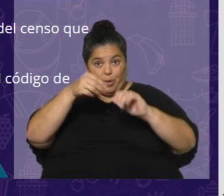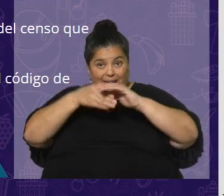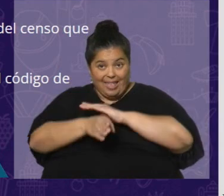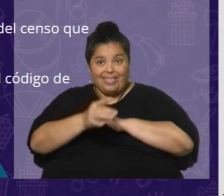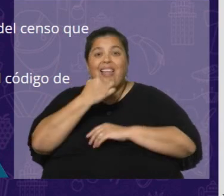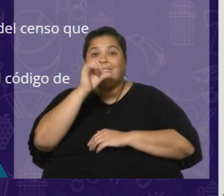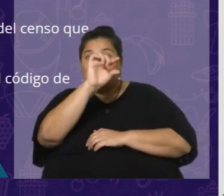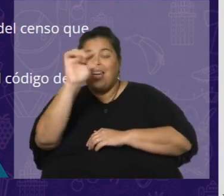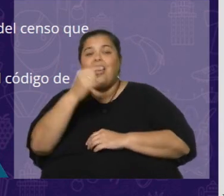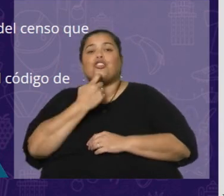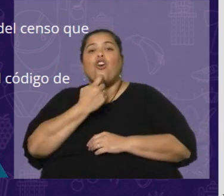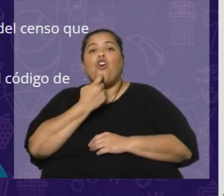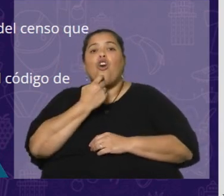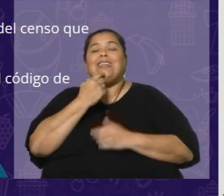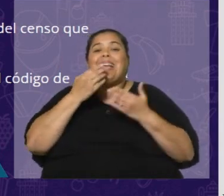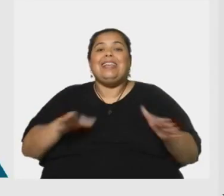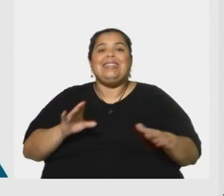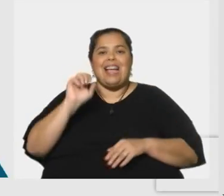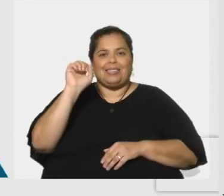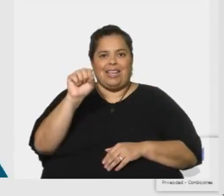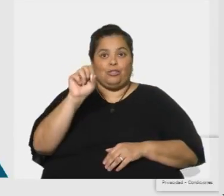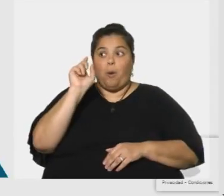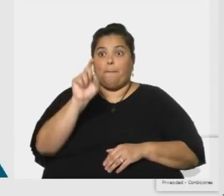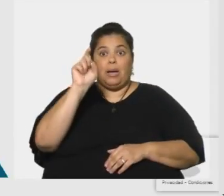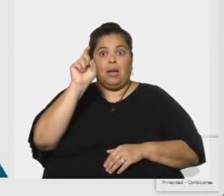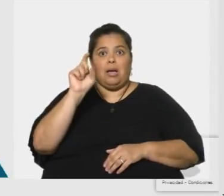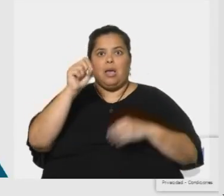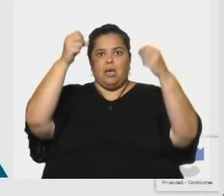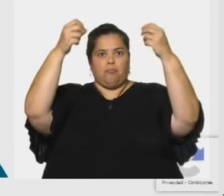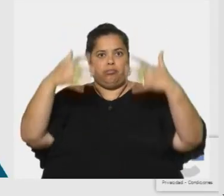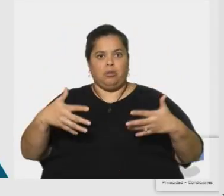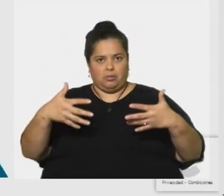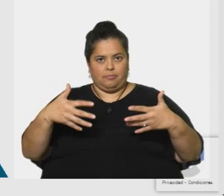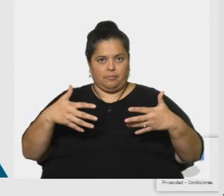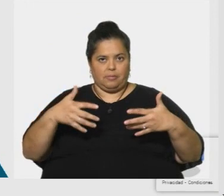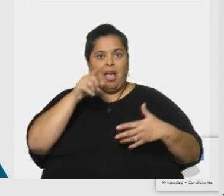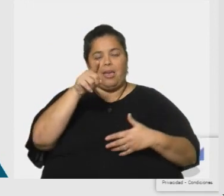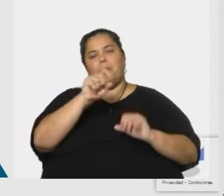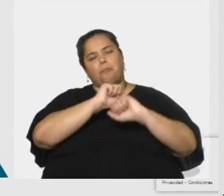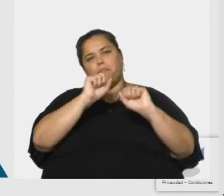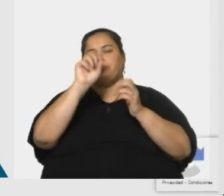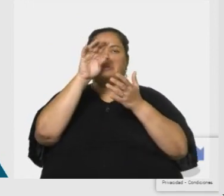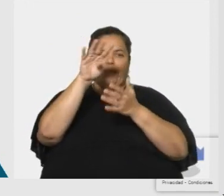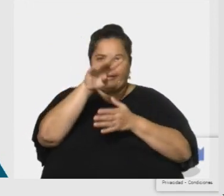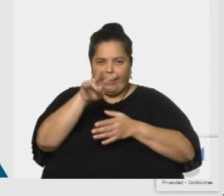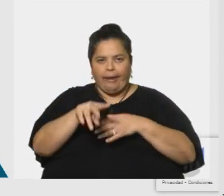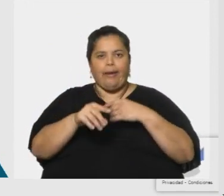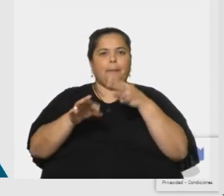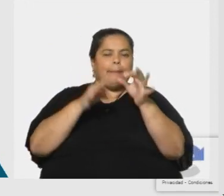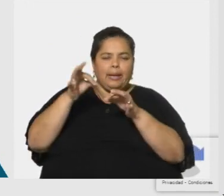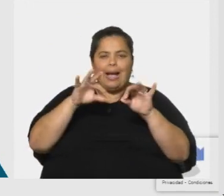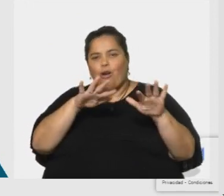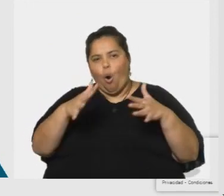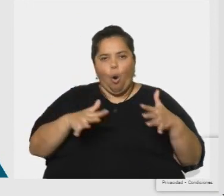primero que ve es esto. Le da a iniciar censo y ahí ya puede empezar unas breves instrucciones.